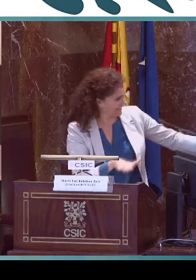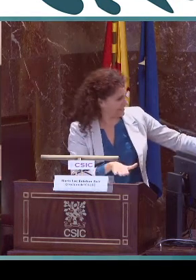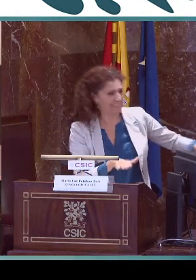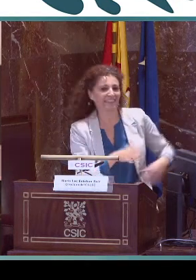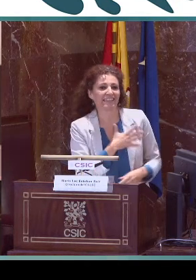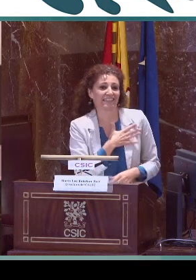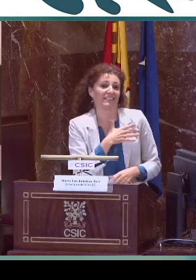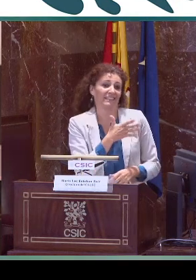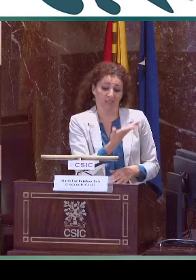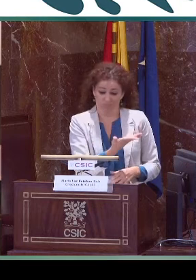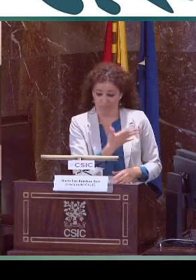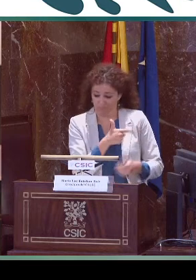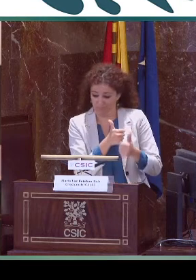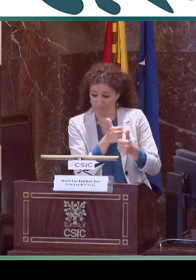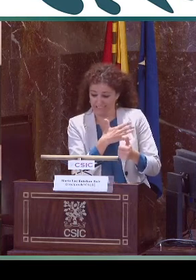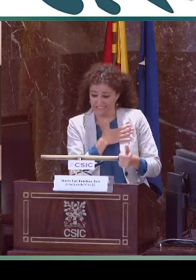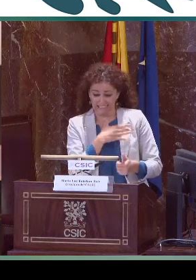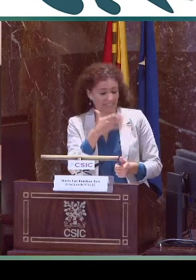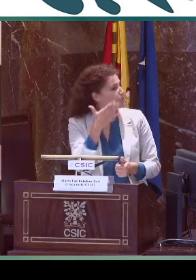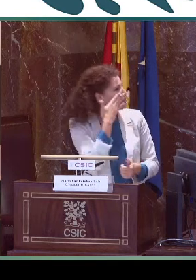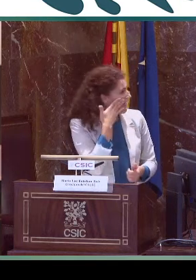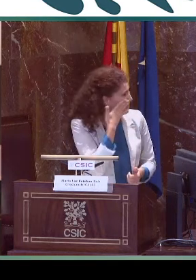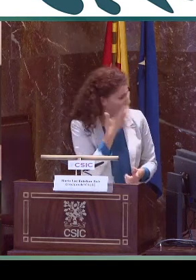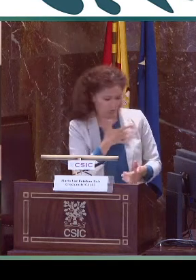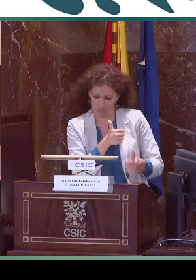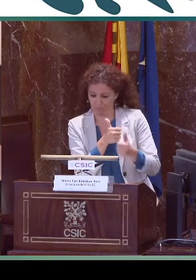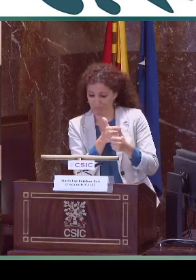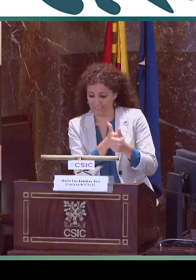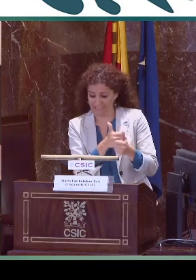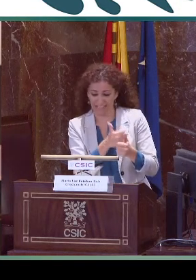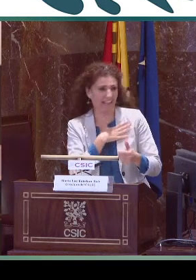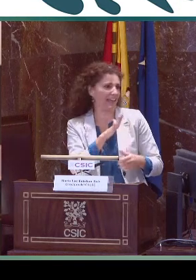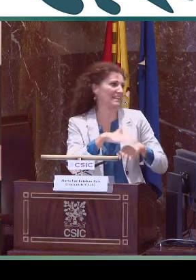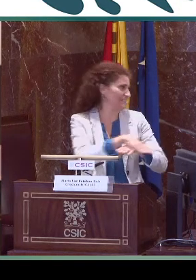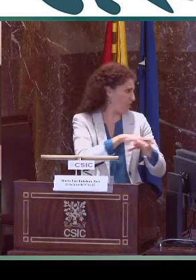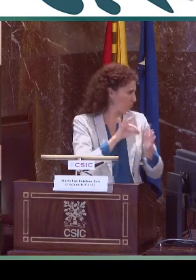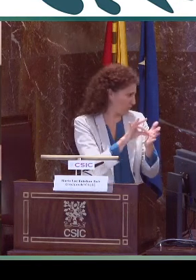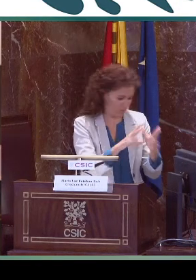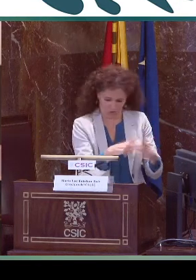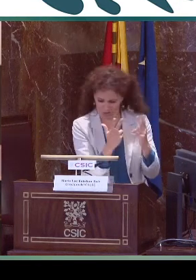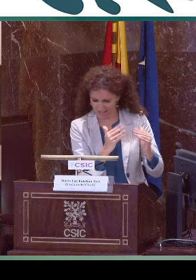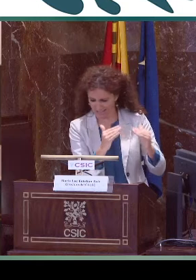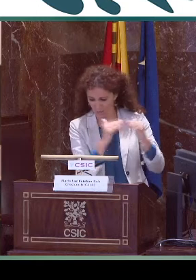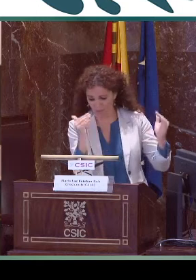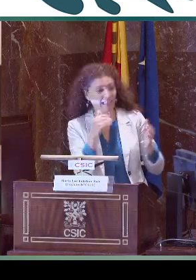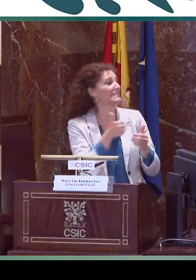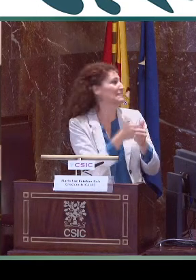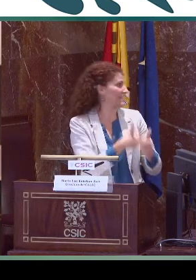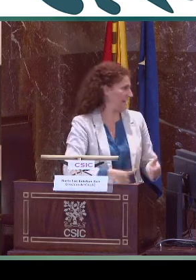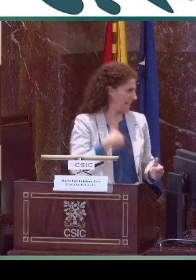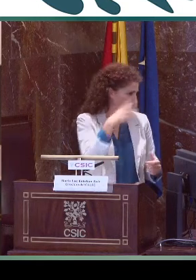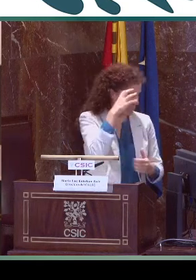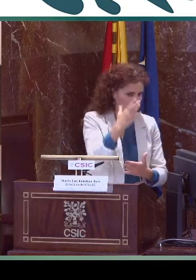En primer lugar, quiero saludar a los componentes de la mesa. A doña Susana Camarero, Secretaria de Estado de Servicios